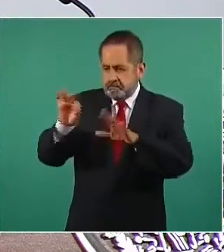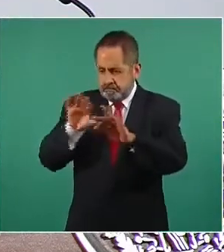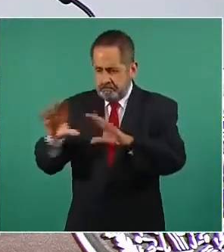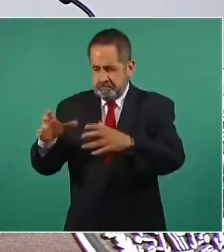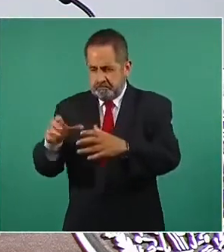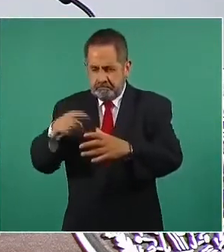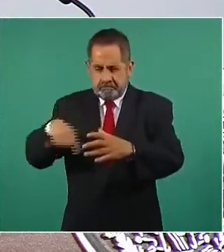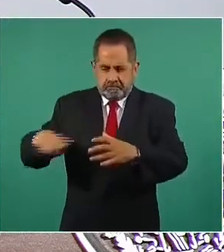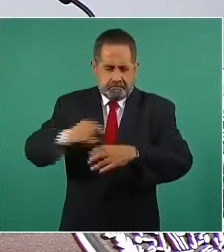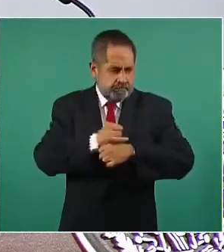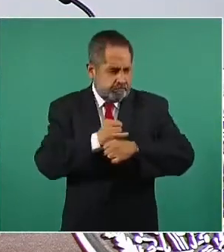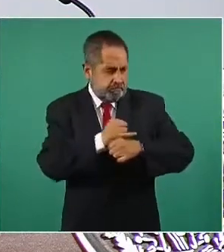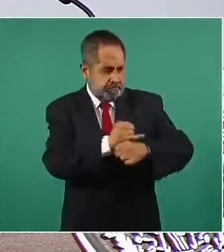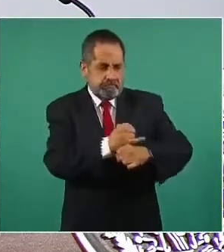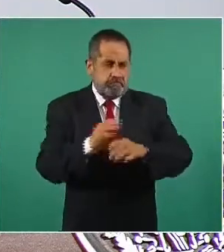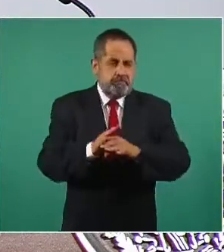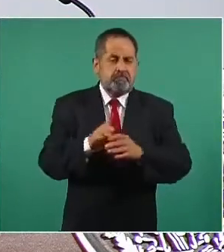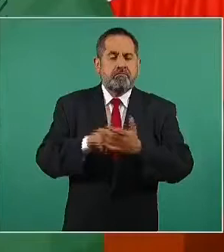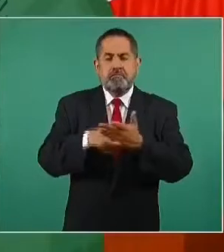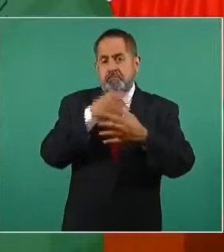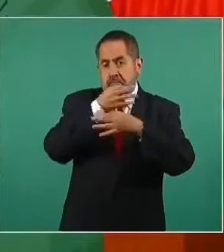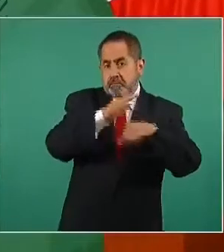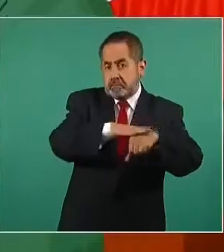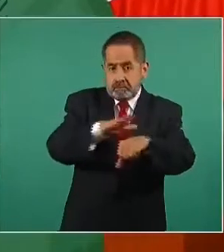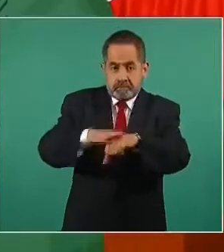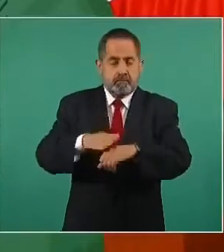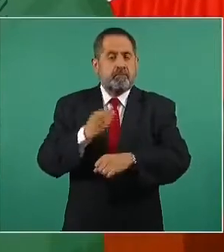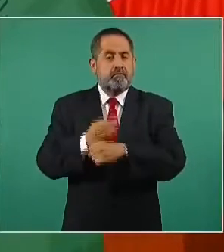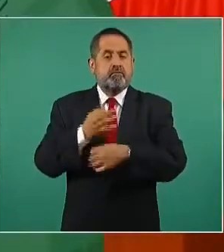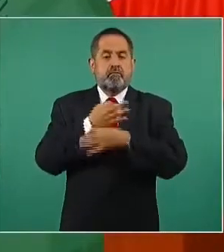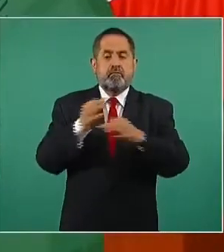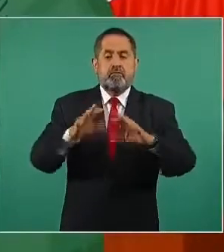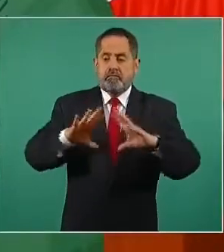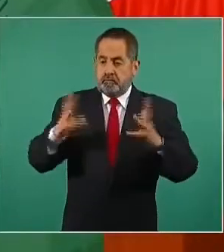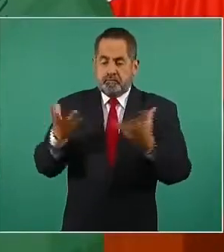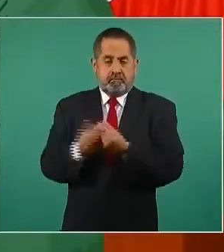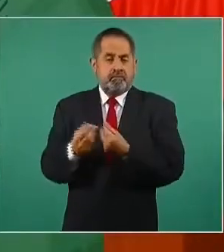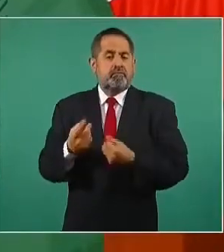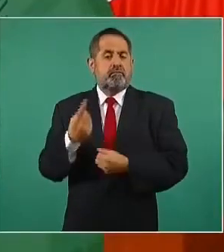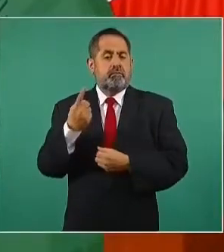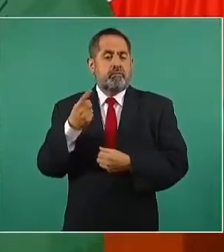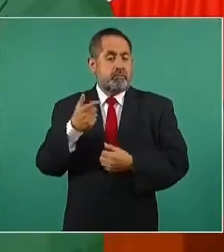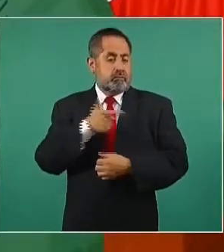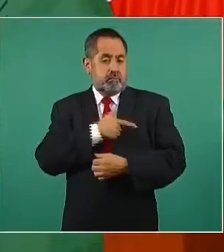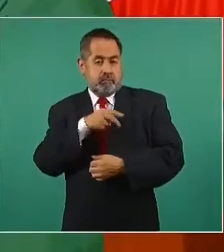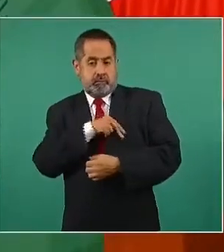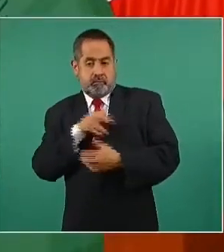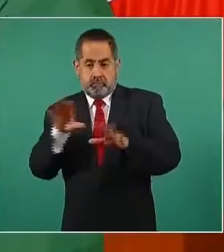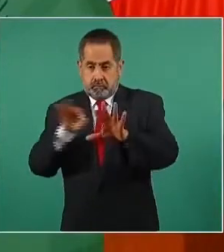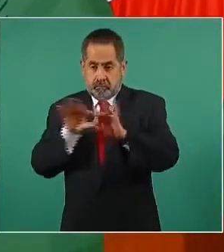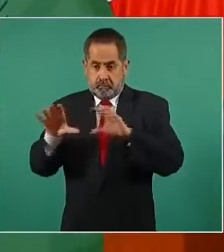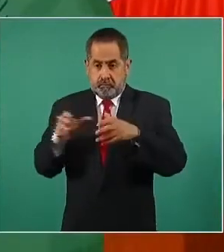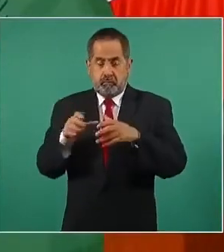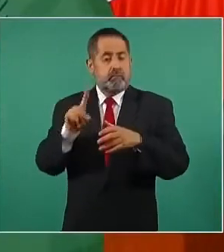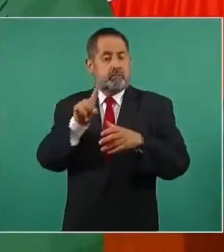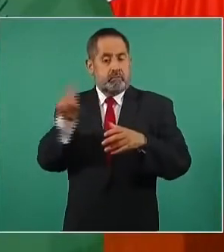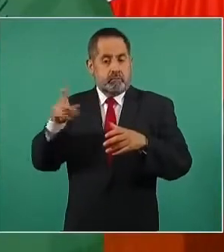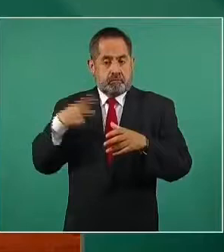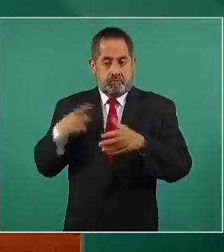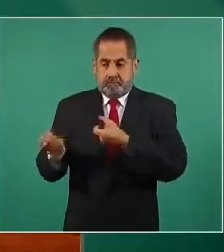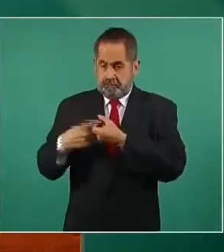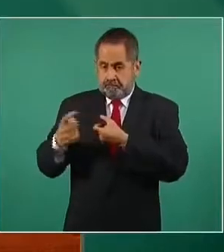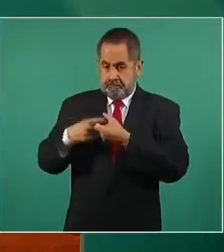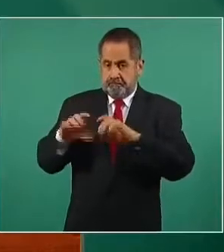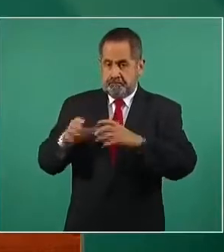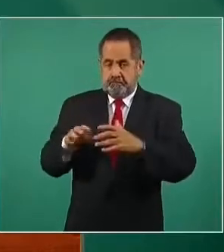del feminicidio, informar que a la fecha 100 integrantes de la Guardia Nacional se encuentran listas